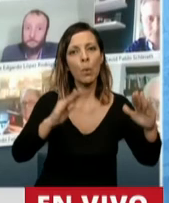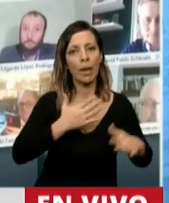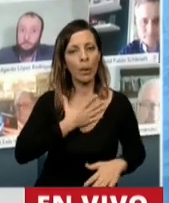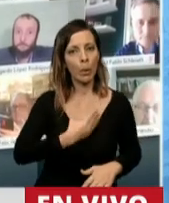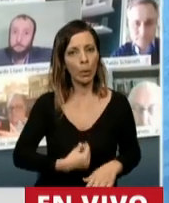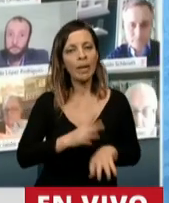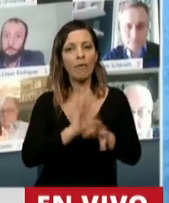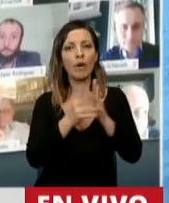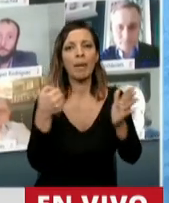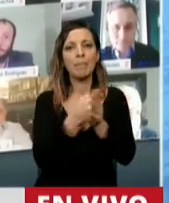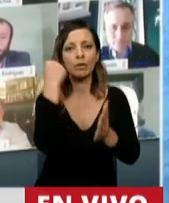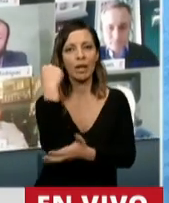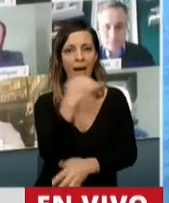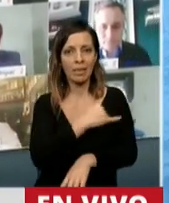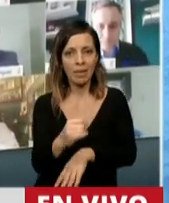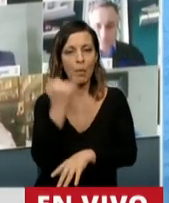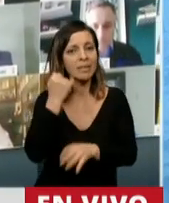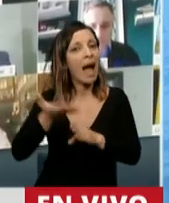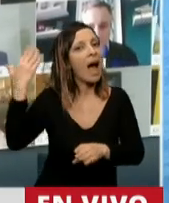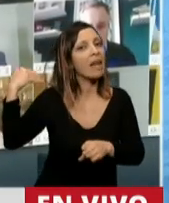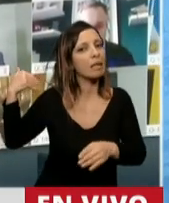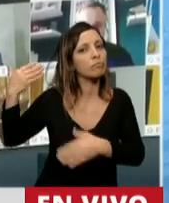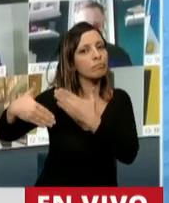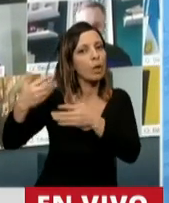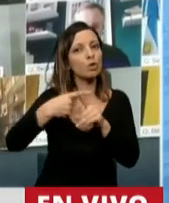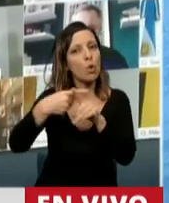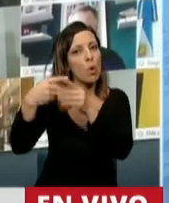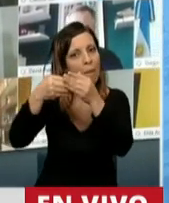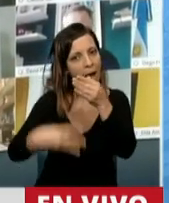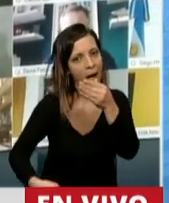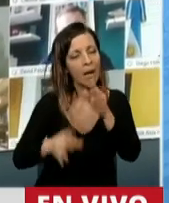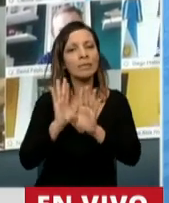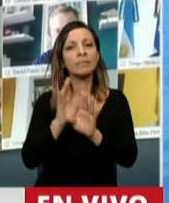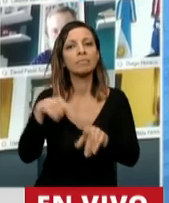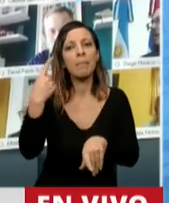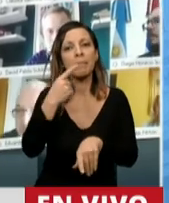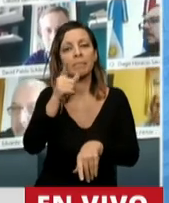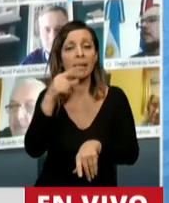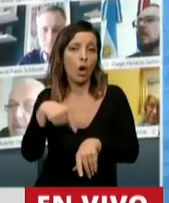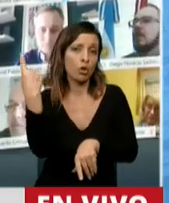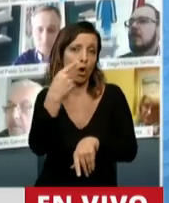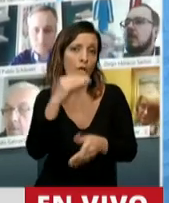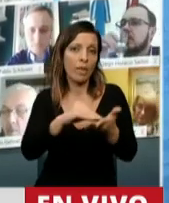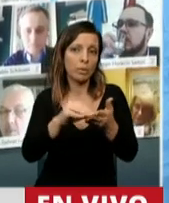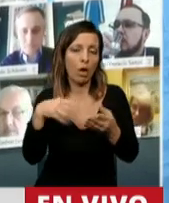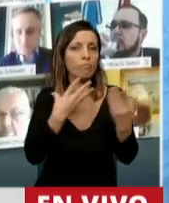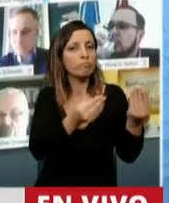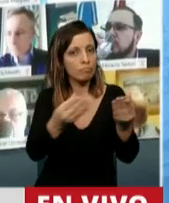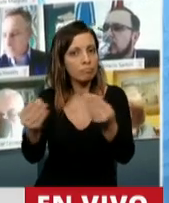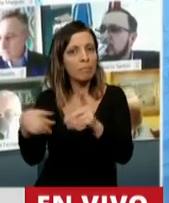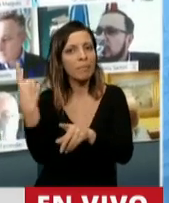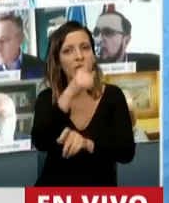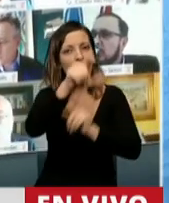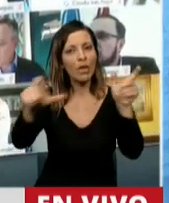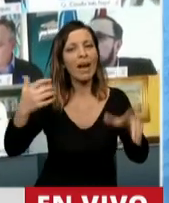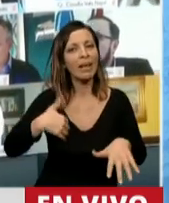impacto económico negativo que ya venían atravesando. Creo que como diputados estamos hoy contribuyendo para ayudar a todos los